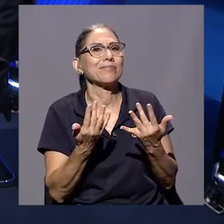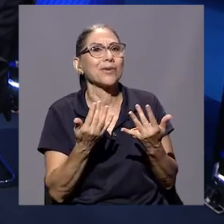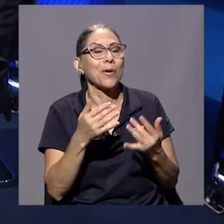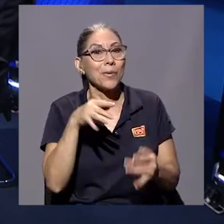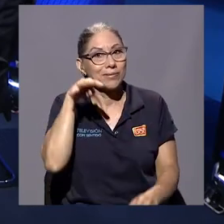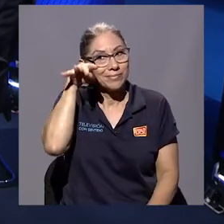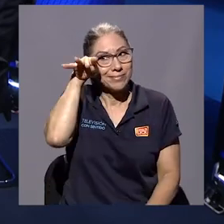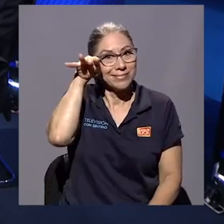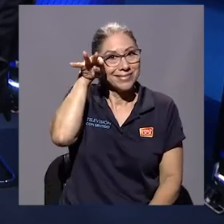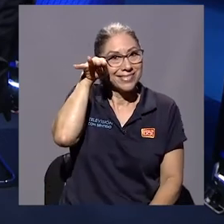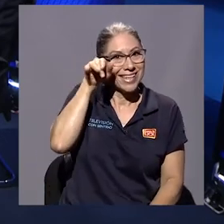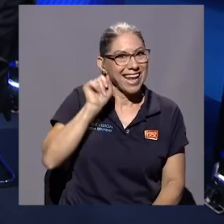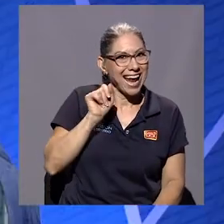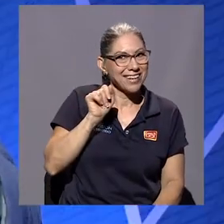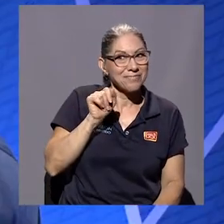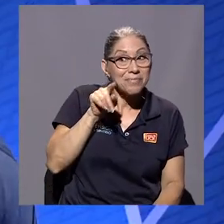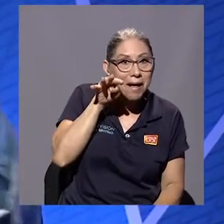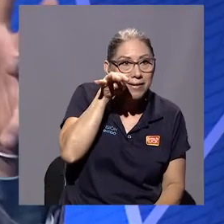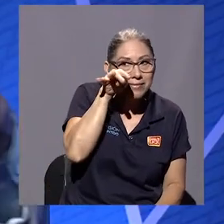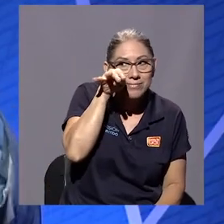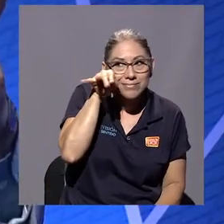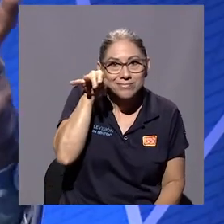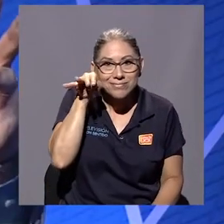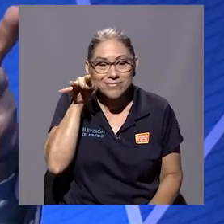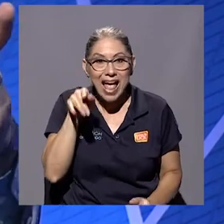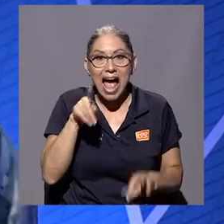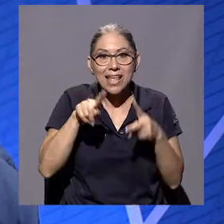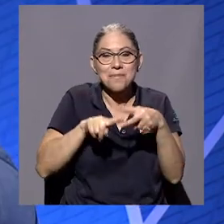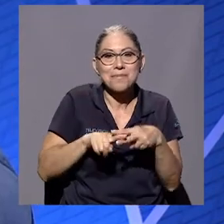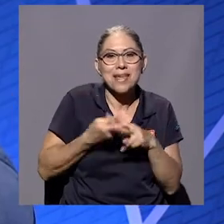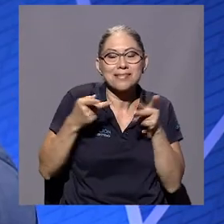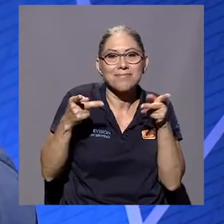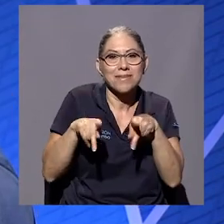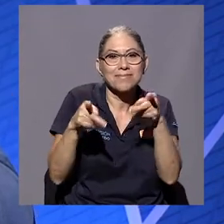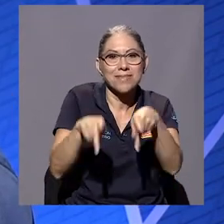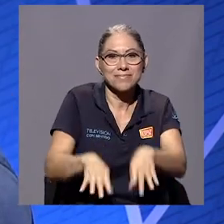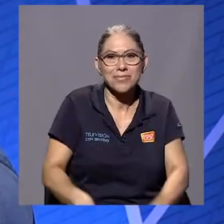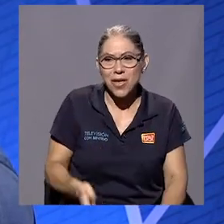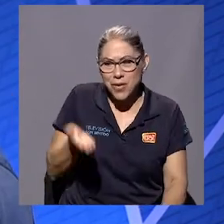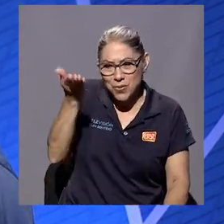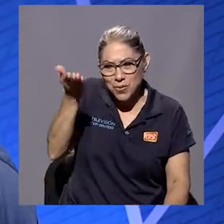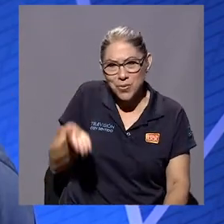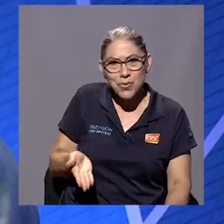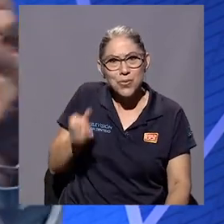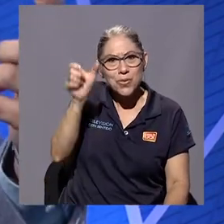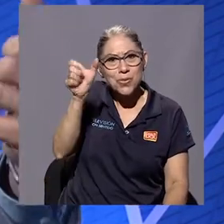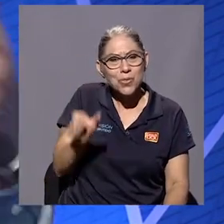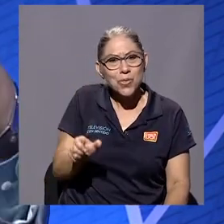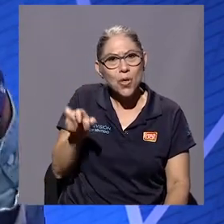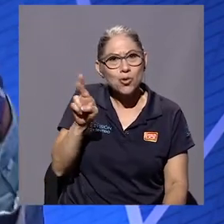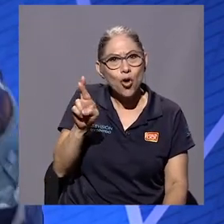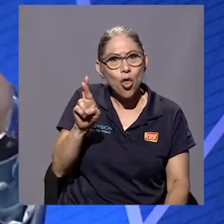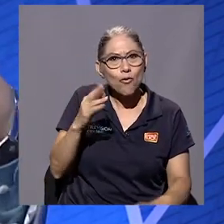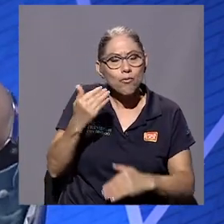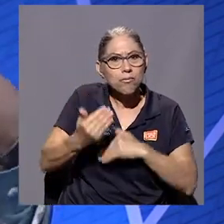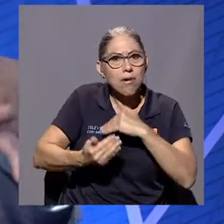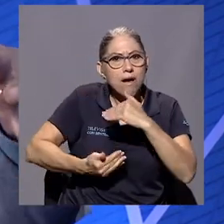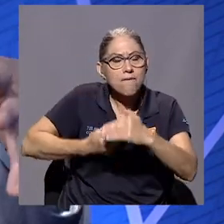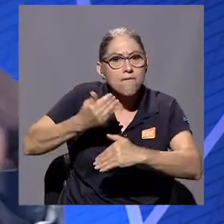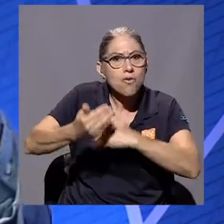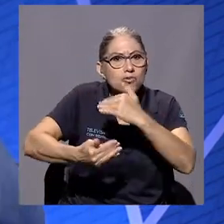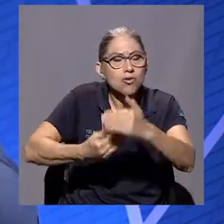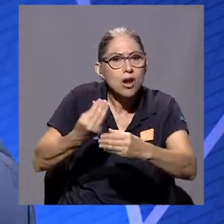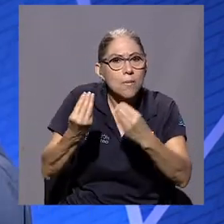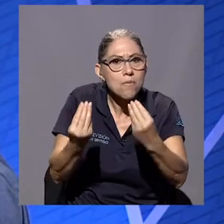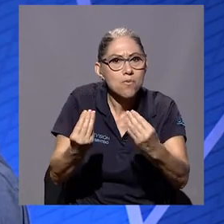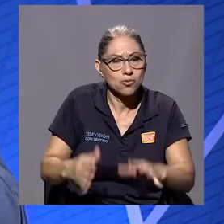generaciones a ligar. Y ahí empieza una serie de hechos. Don Rodolfo evoluciona mucho, ese personaje evoluciona.